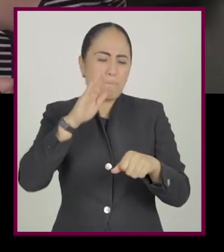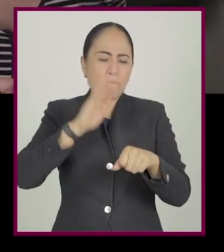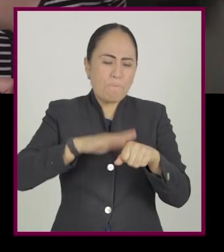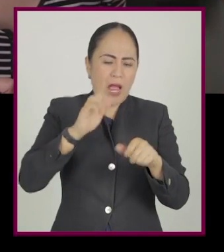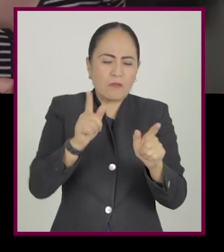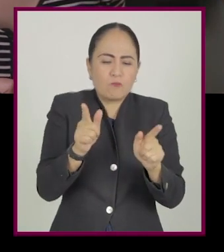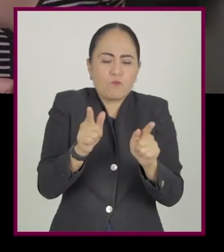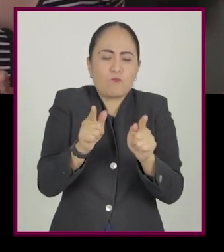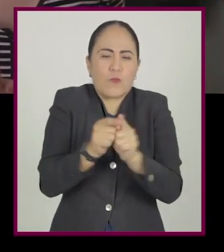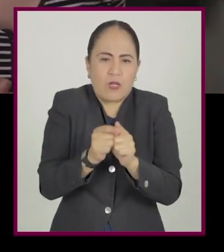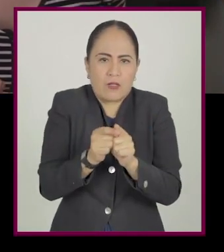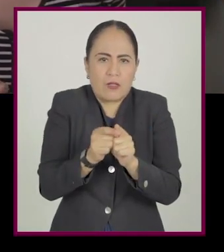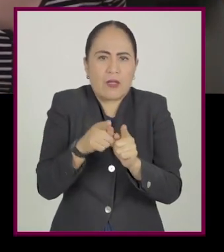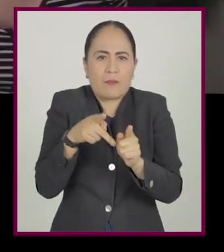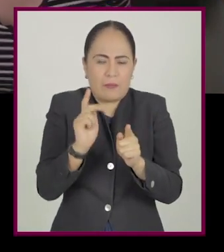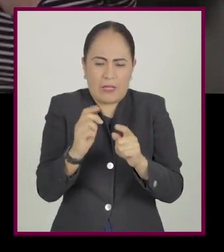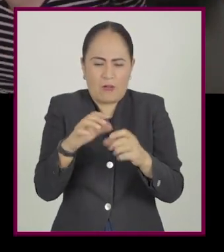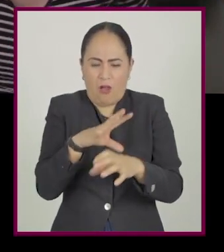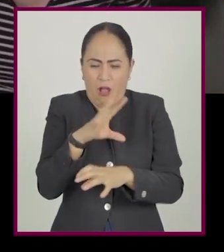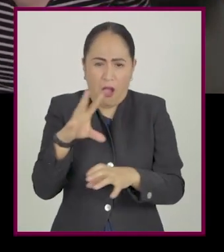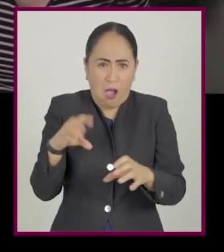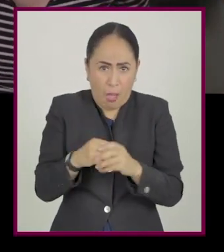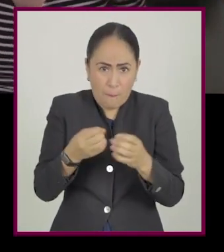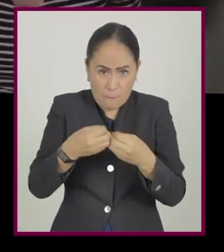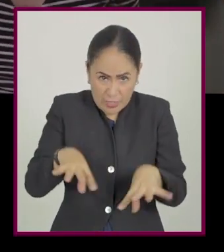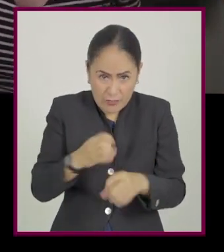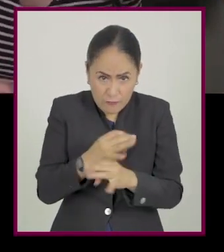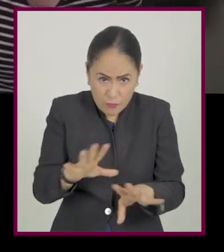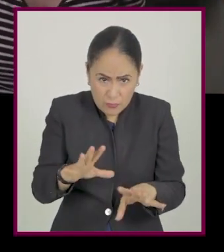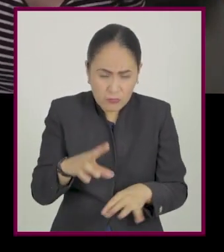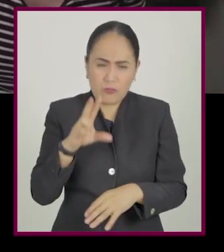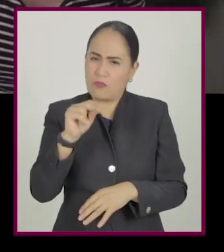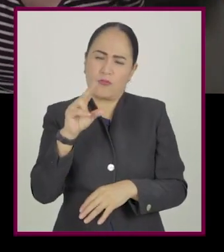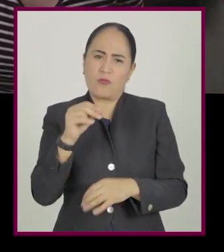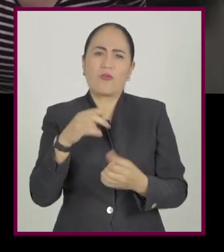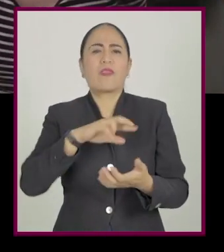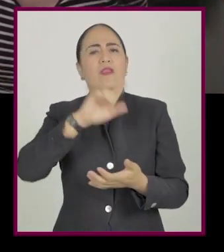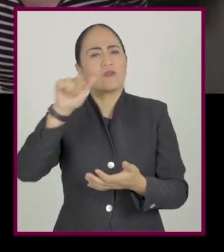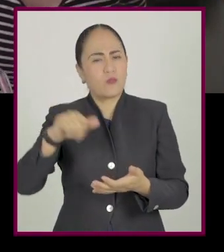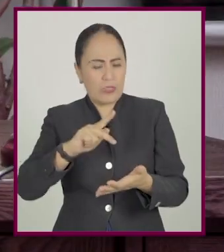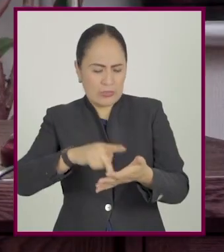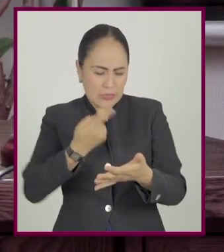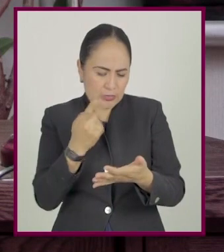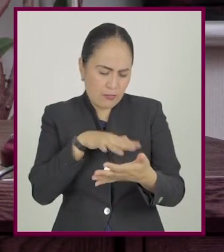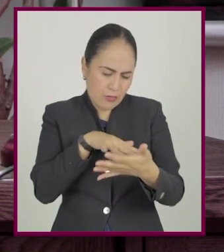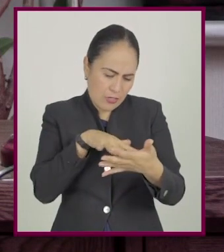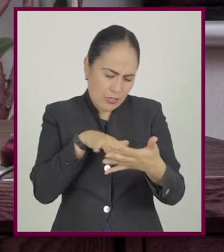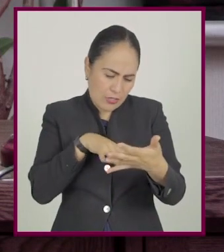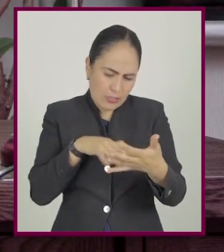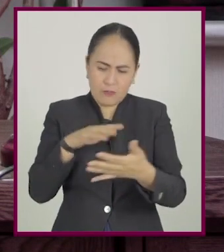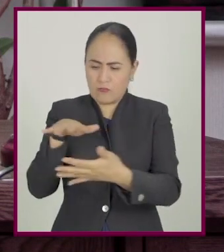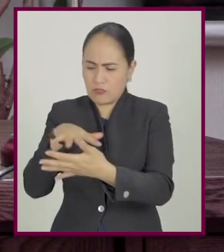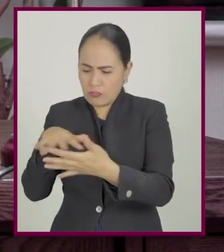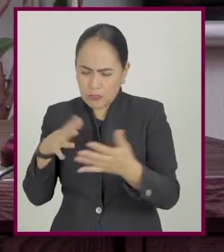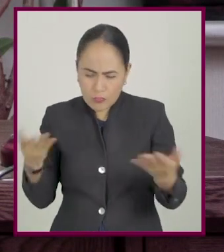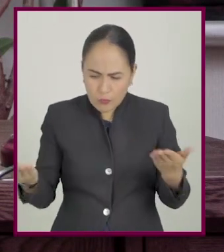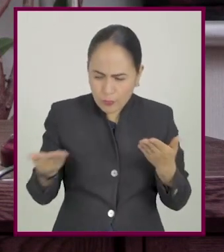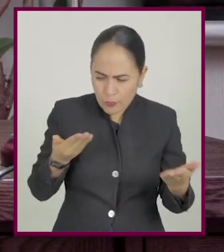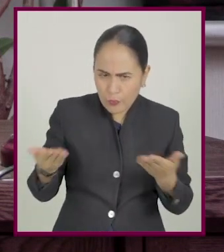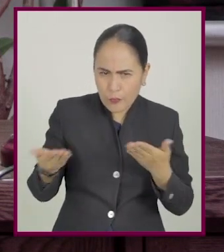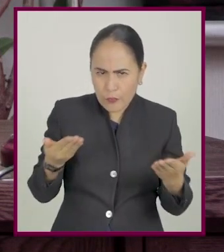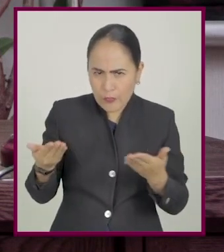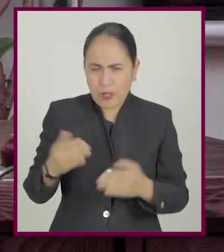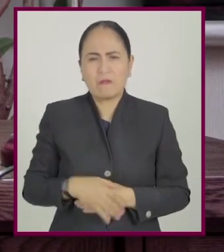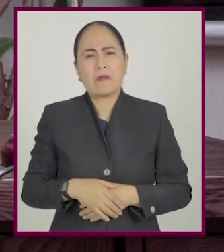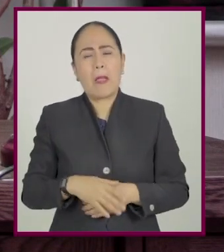y revisar si pueden reducirse, sin que se pierda el sentido del texto completo. Luego, vuelvan a leer el texto